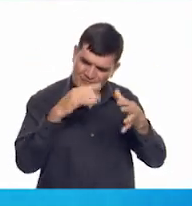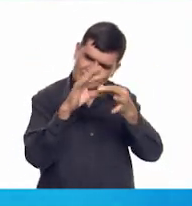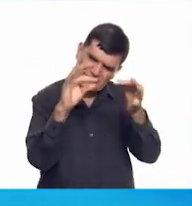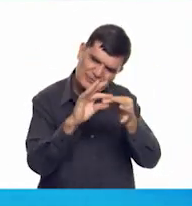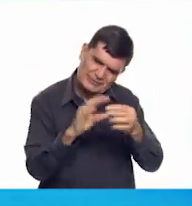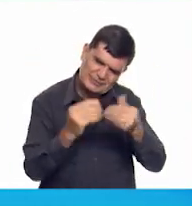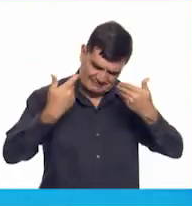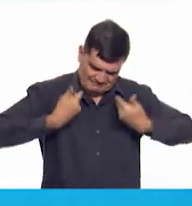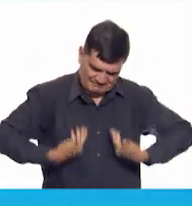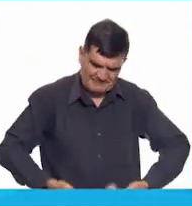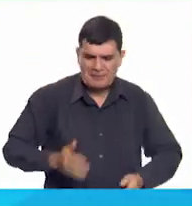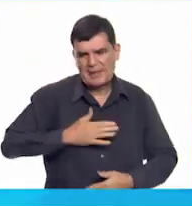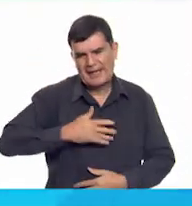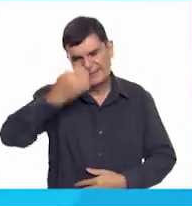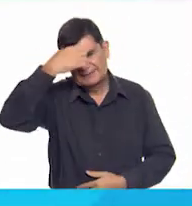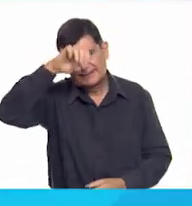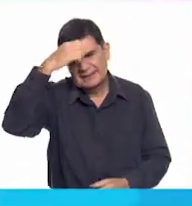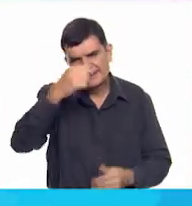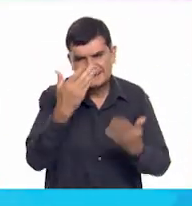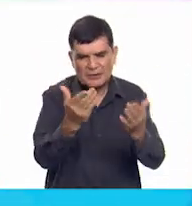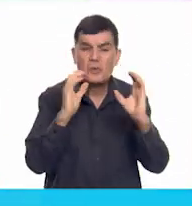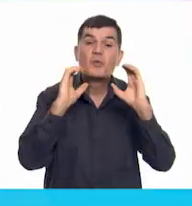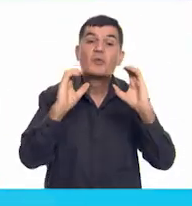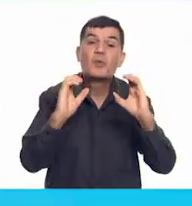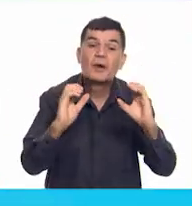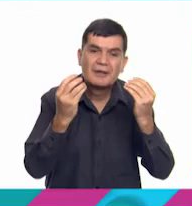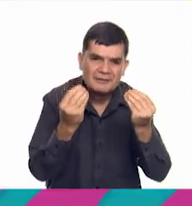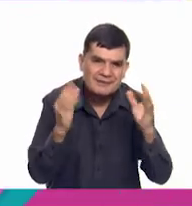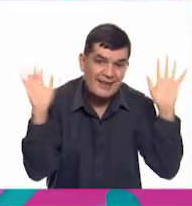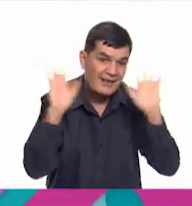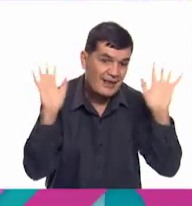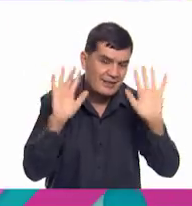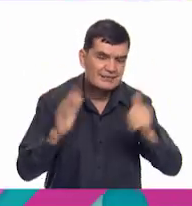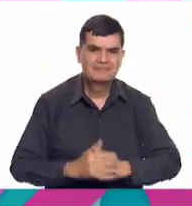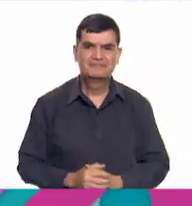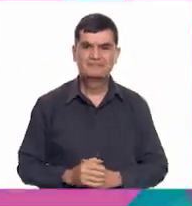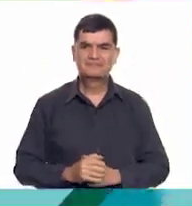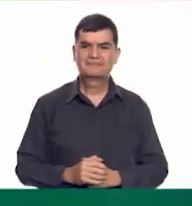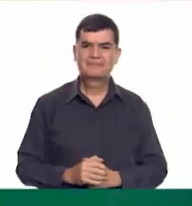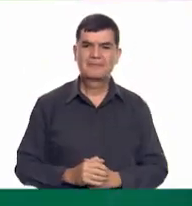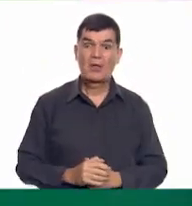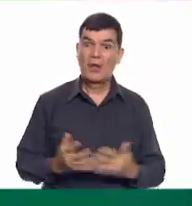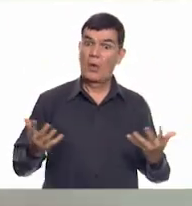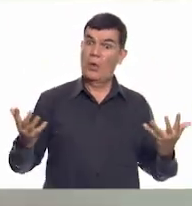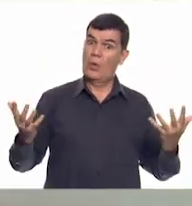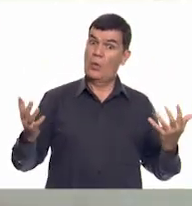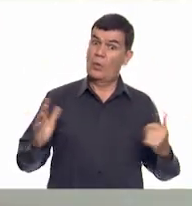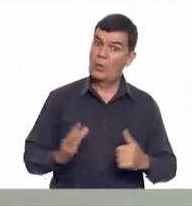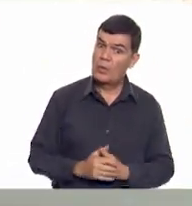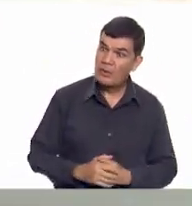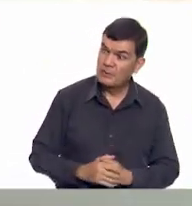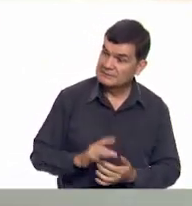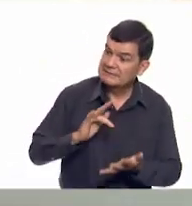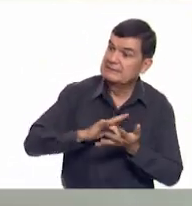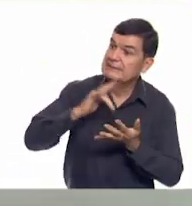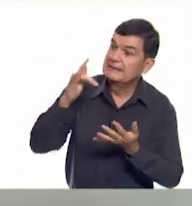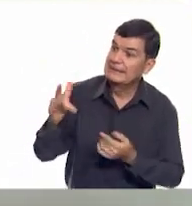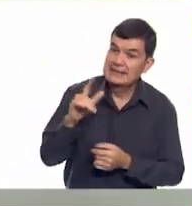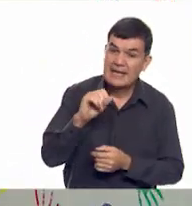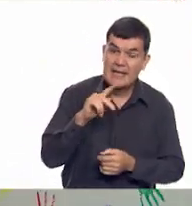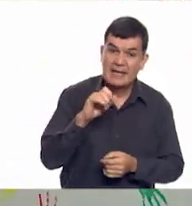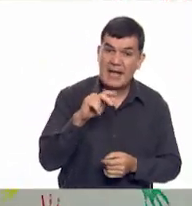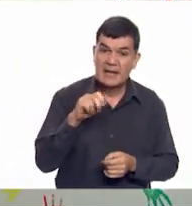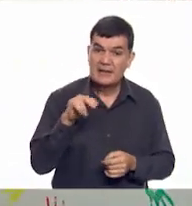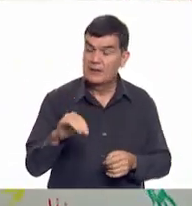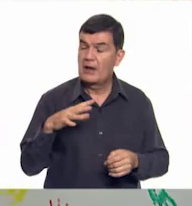un poco de mis experiencias. Cuídense mucho. Adiós. ¡Ay! Muchas gracias Leilani.